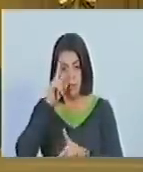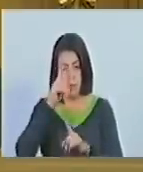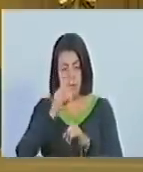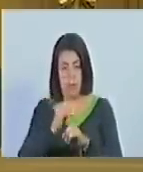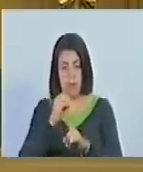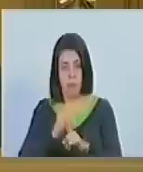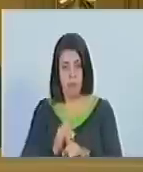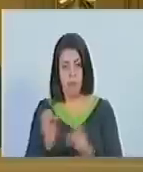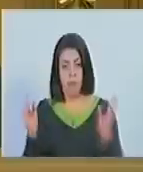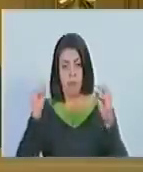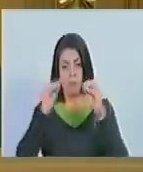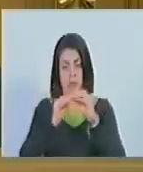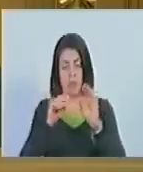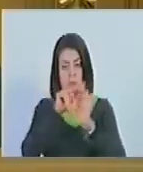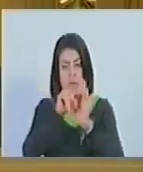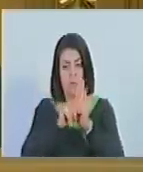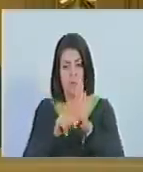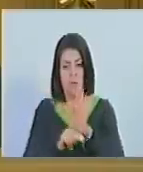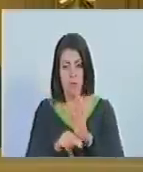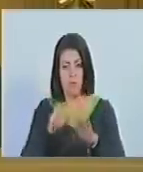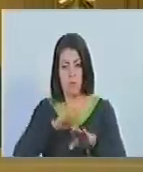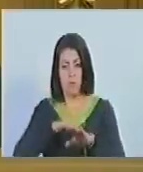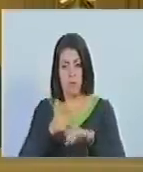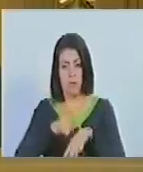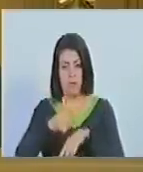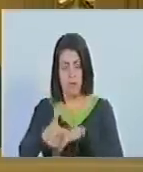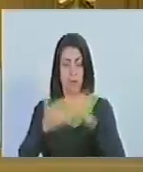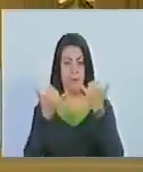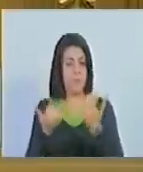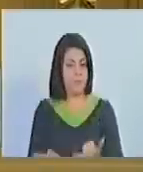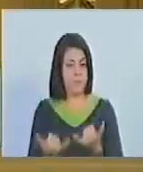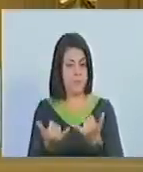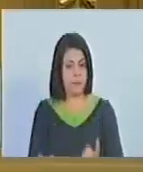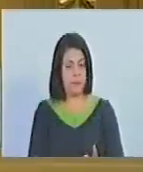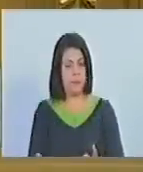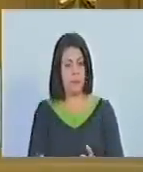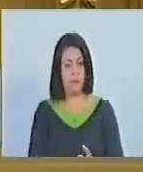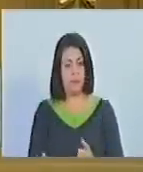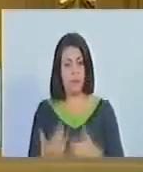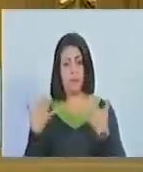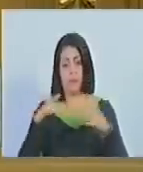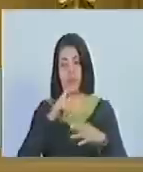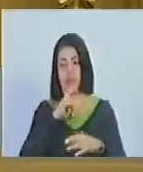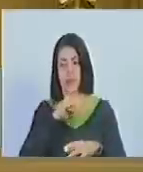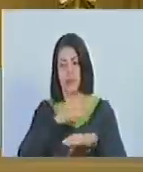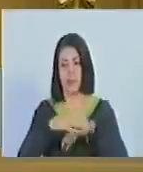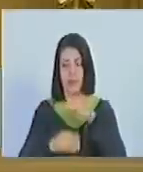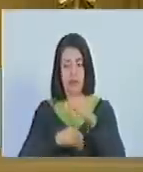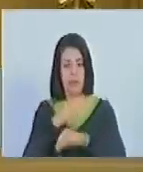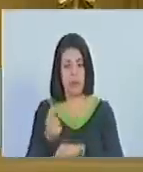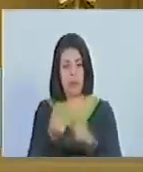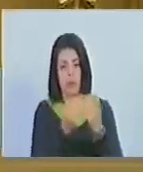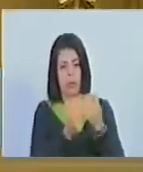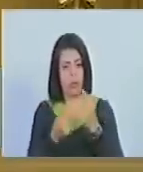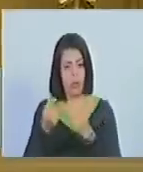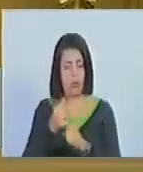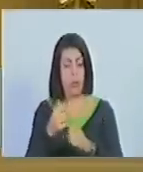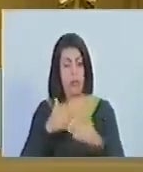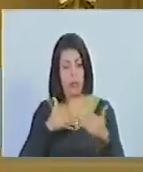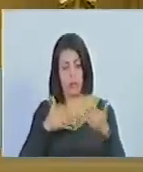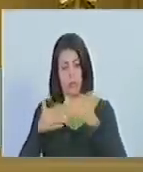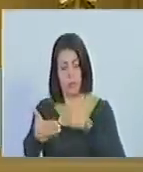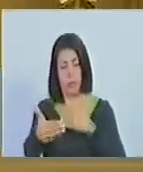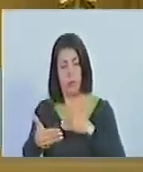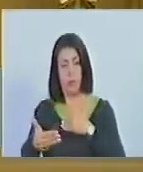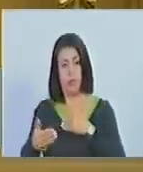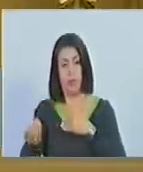esencia la adecuación de la normativa a los tiempos actuales que nos desafían a la edificación de una economía que trascienda